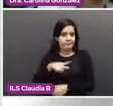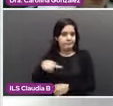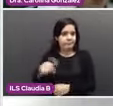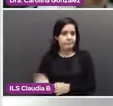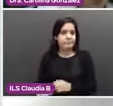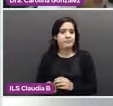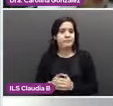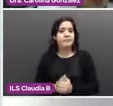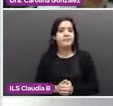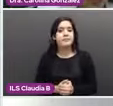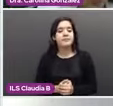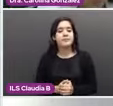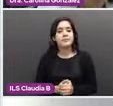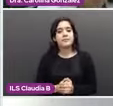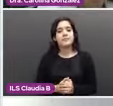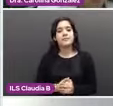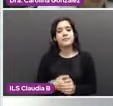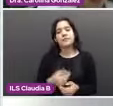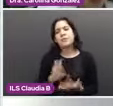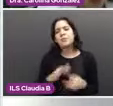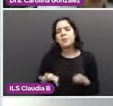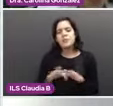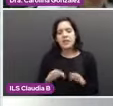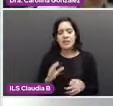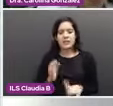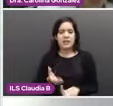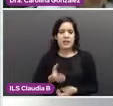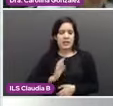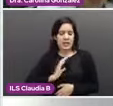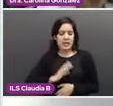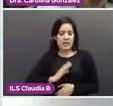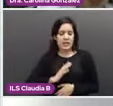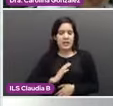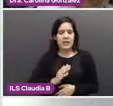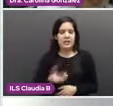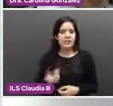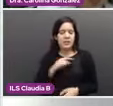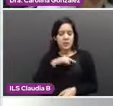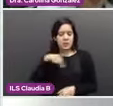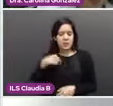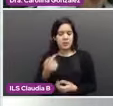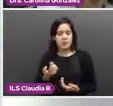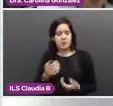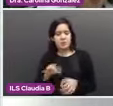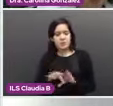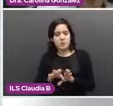sangrado, hemorragia, sangrado después de relaciones sexuales.